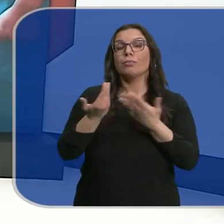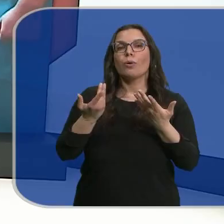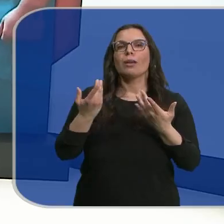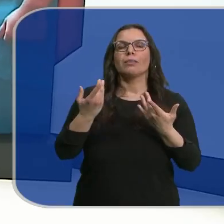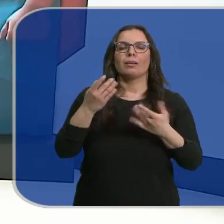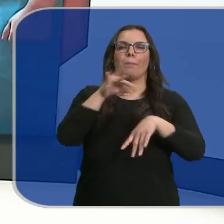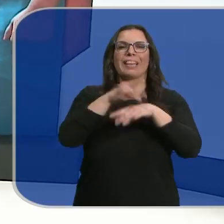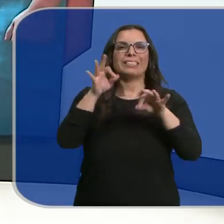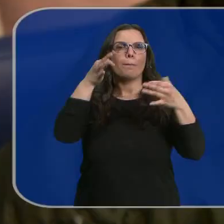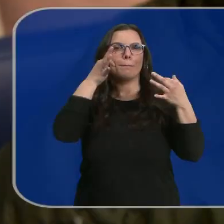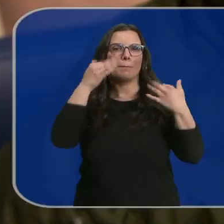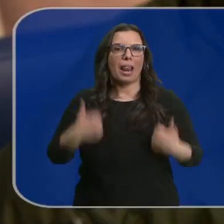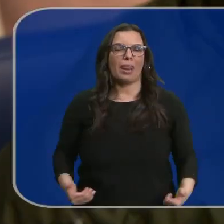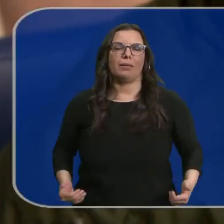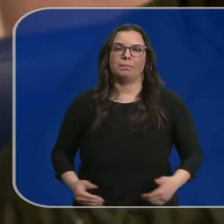dermatología.